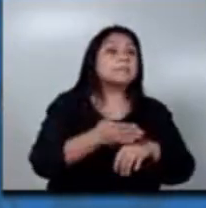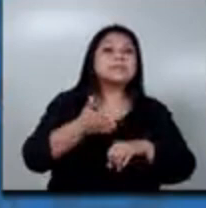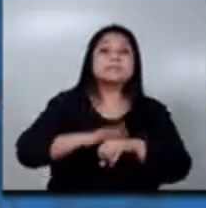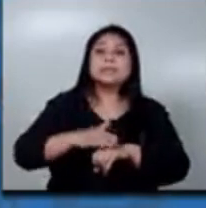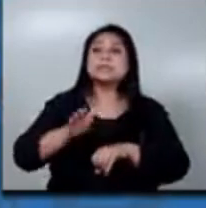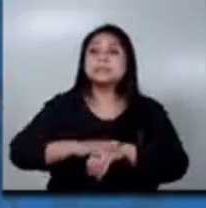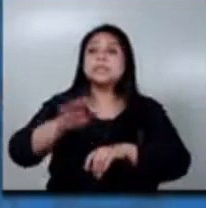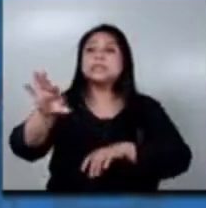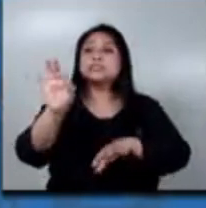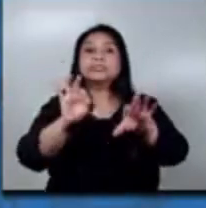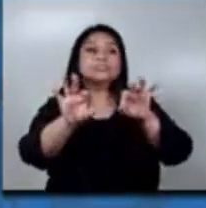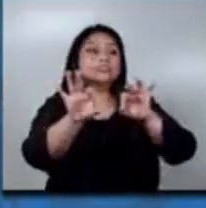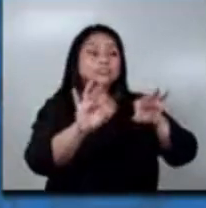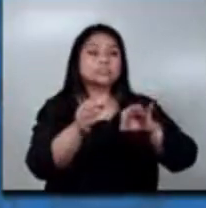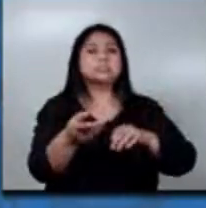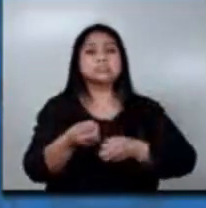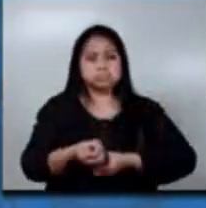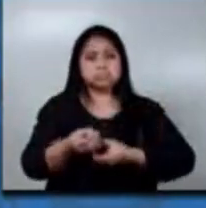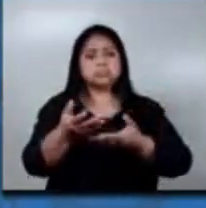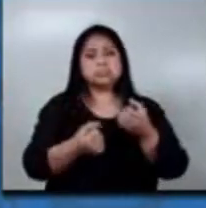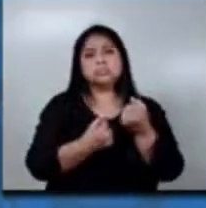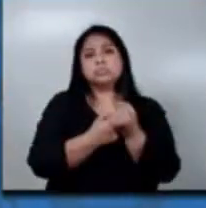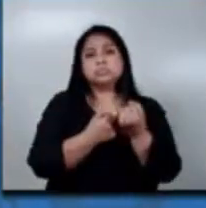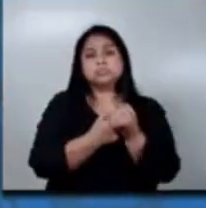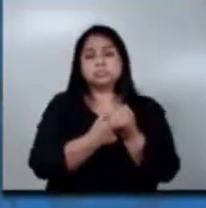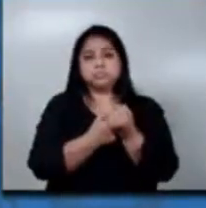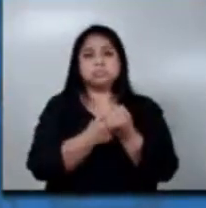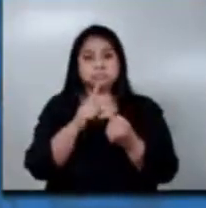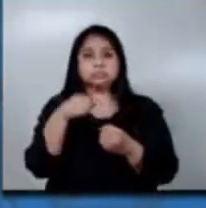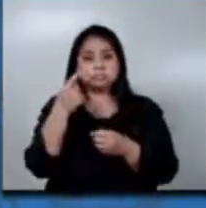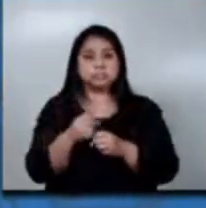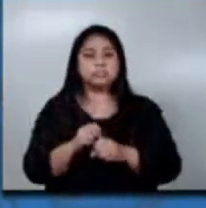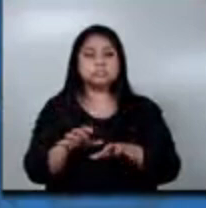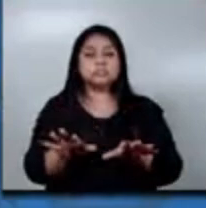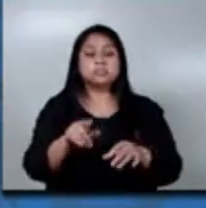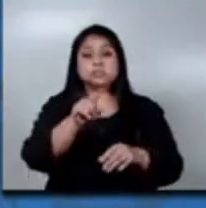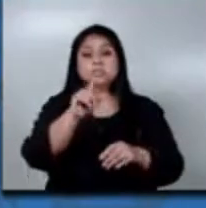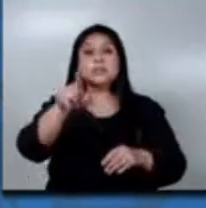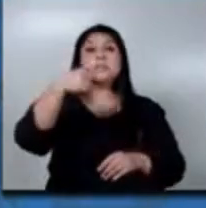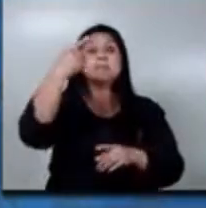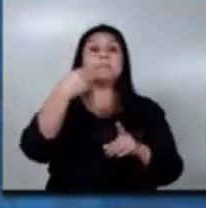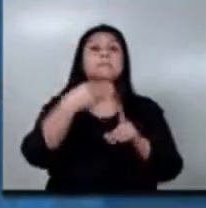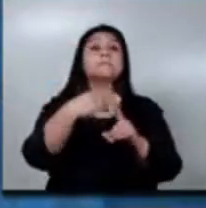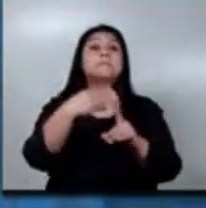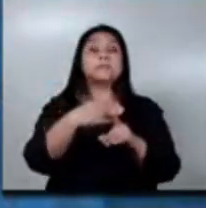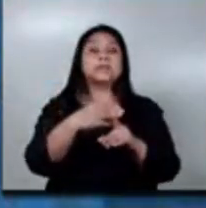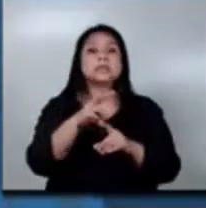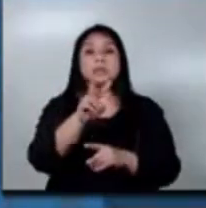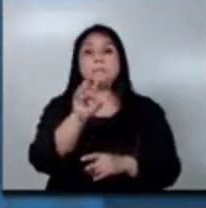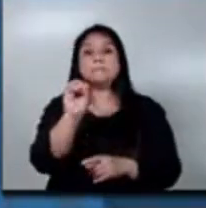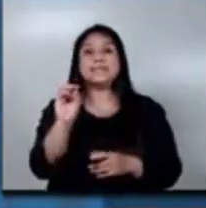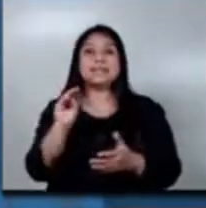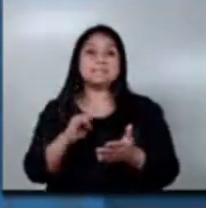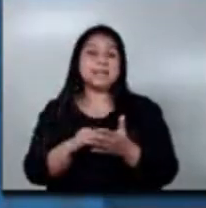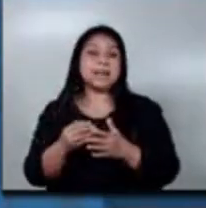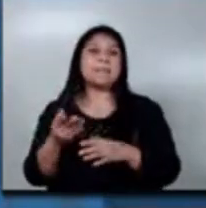brindar mayor cobertura. La meta que tenemos para el siguiente año es incluir a otros veinte mil agricultores más, decir,